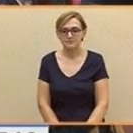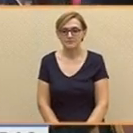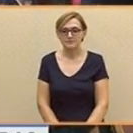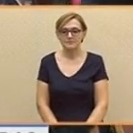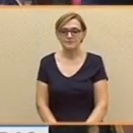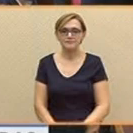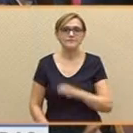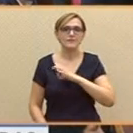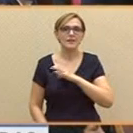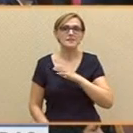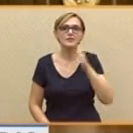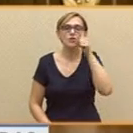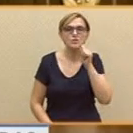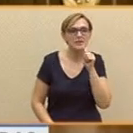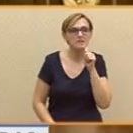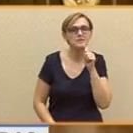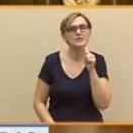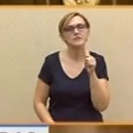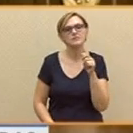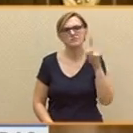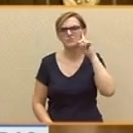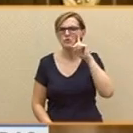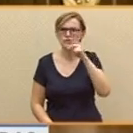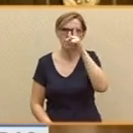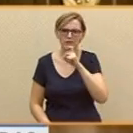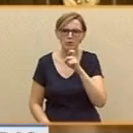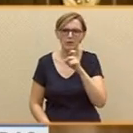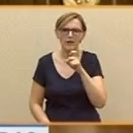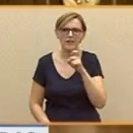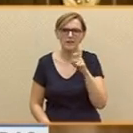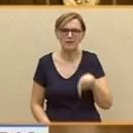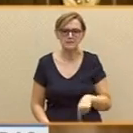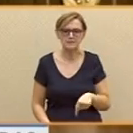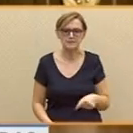Señor Sánchez, no sé si recuerda usted que desde esta tribuna